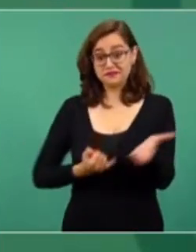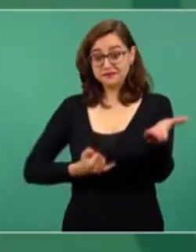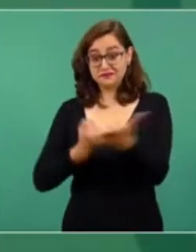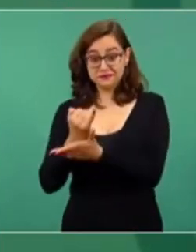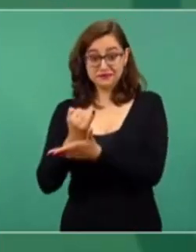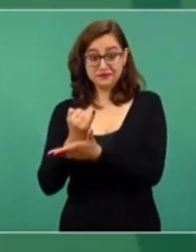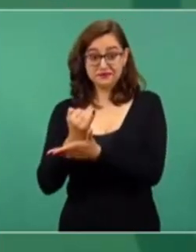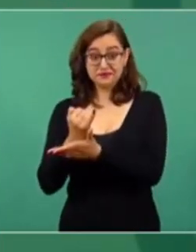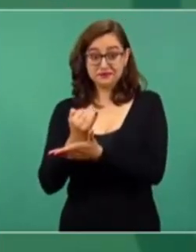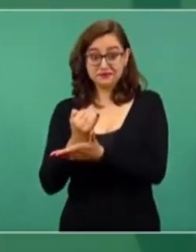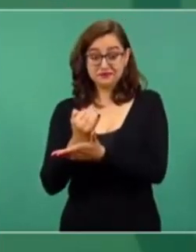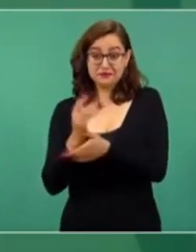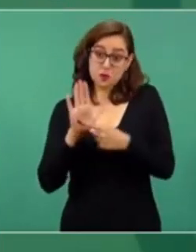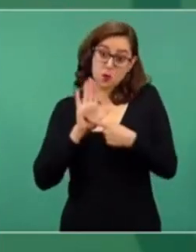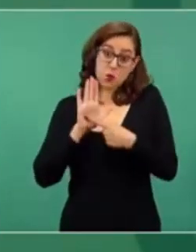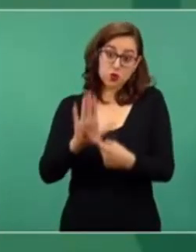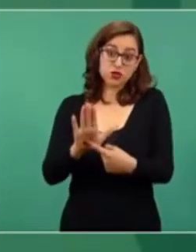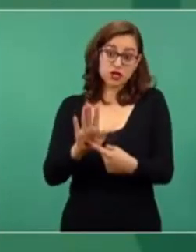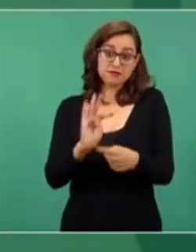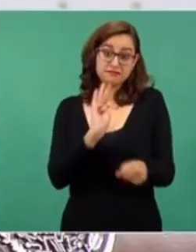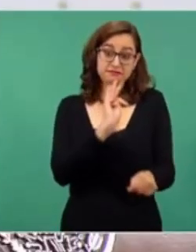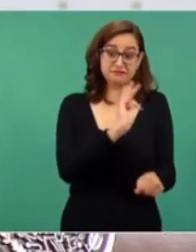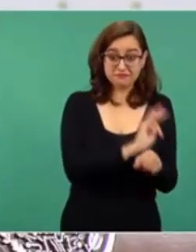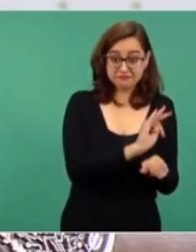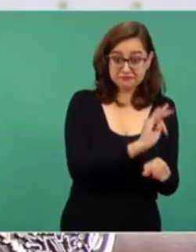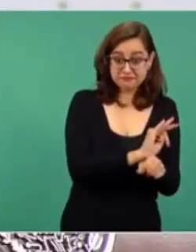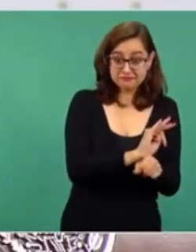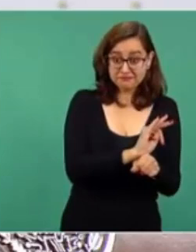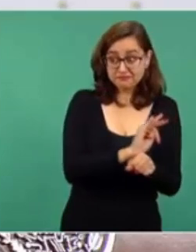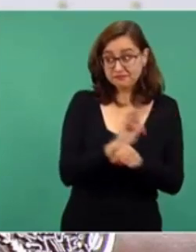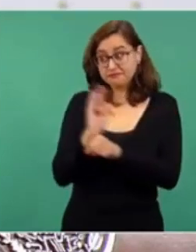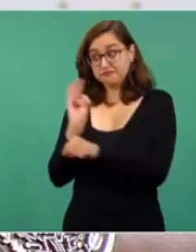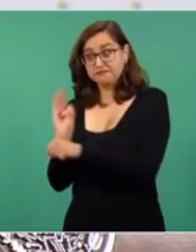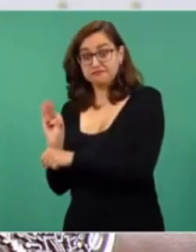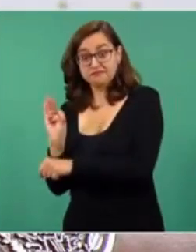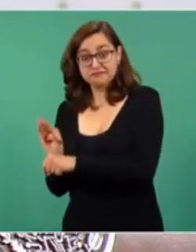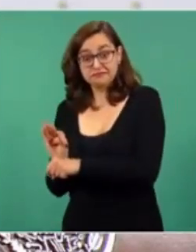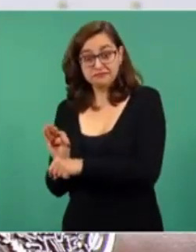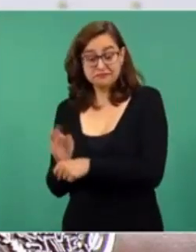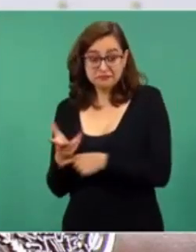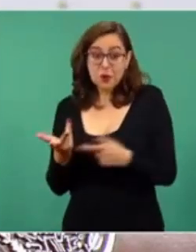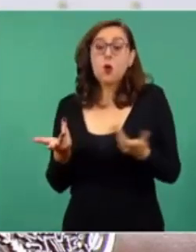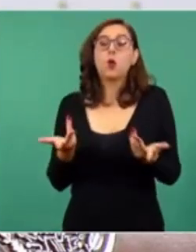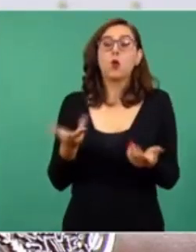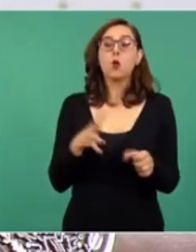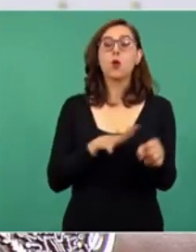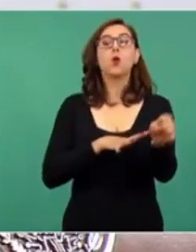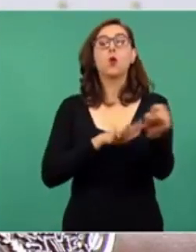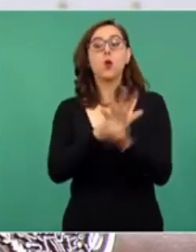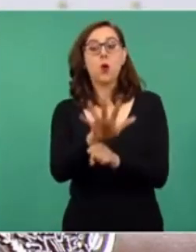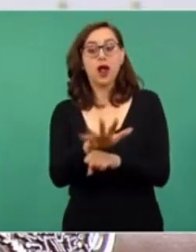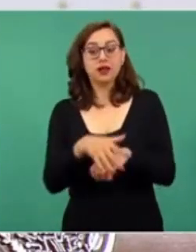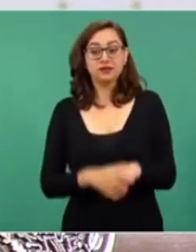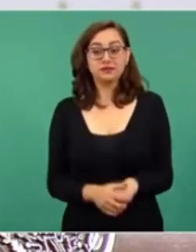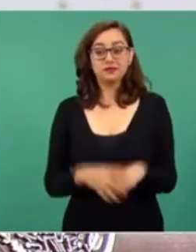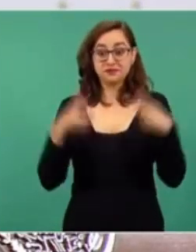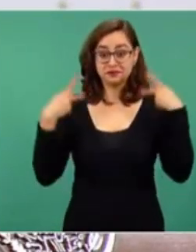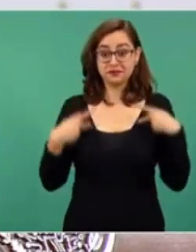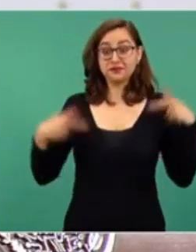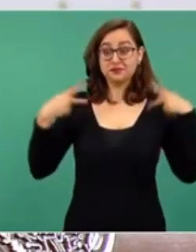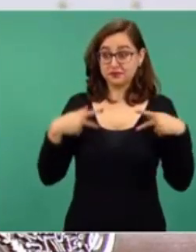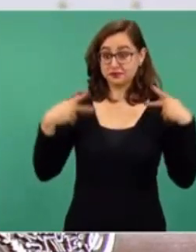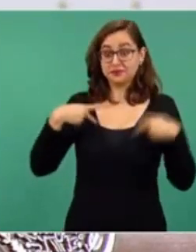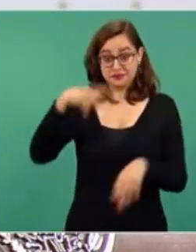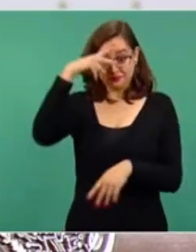manifestar si están a favor del pueblo, del consumidor,